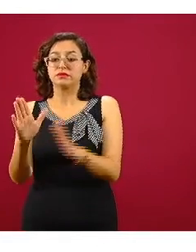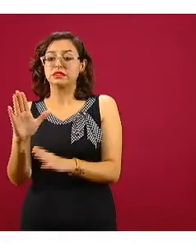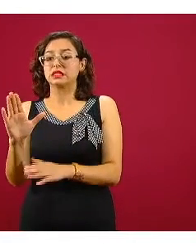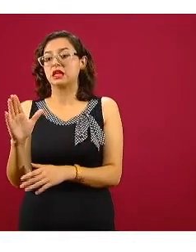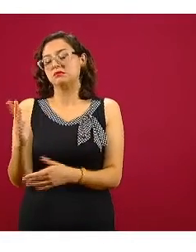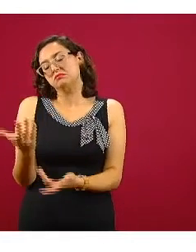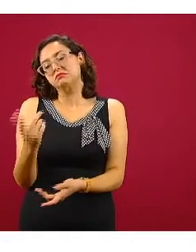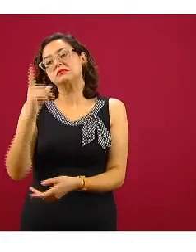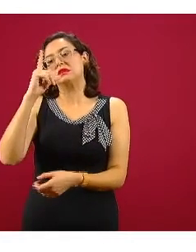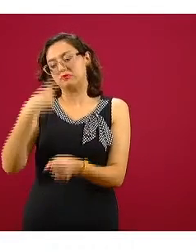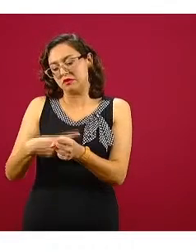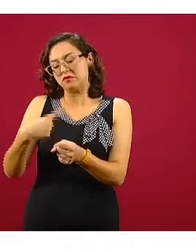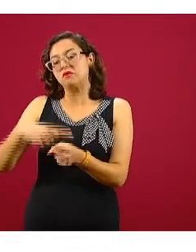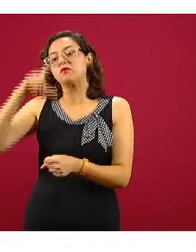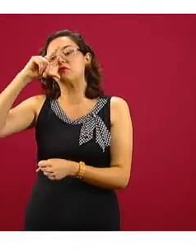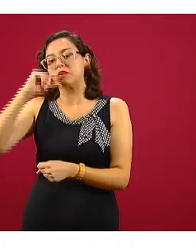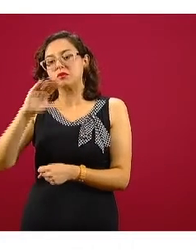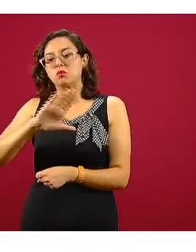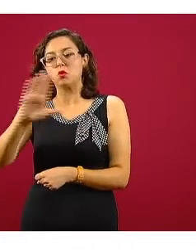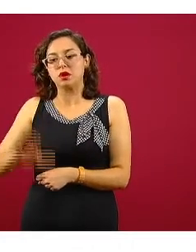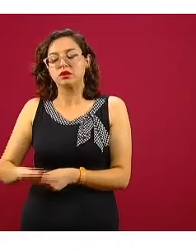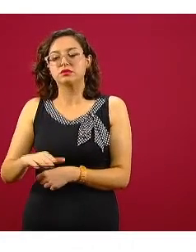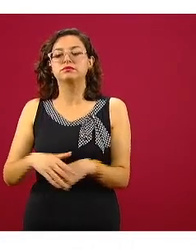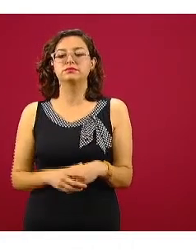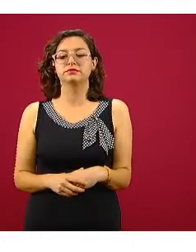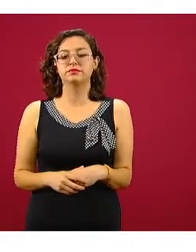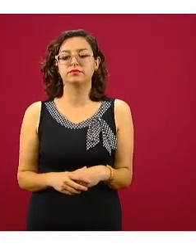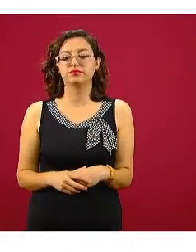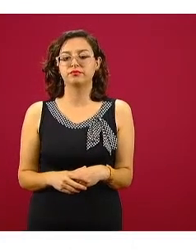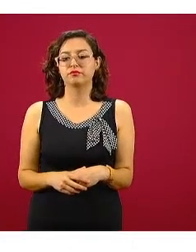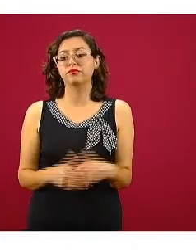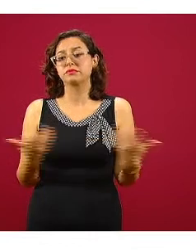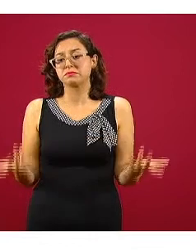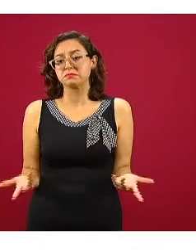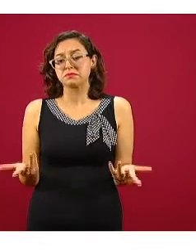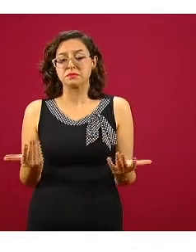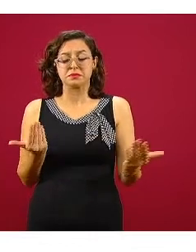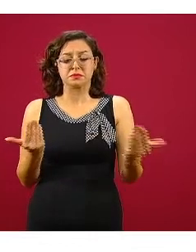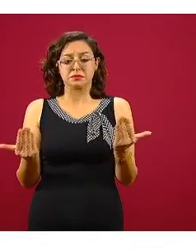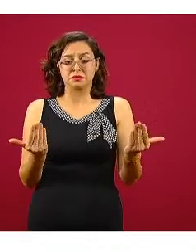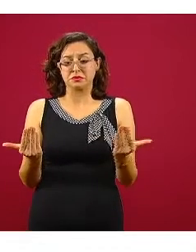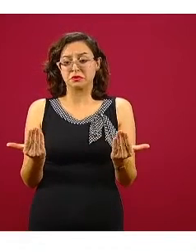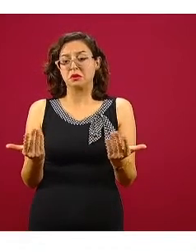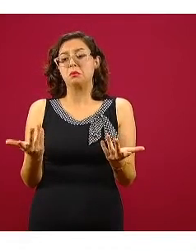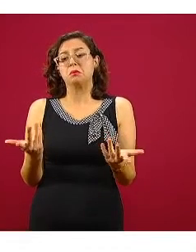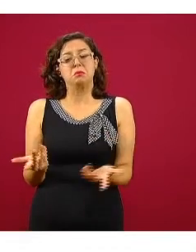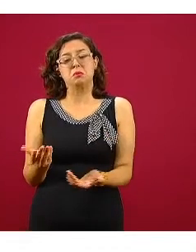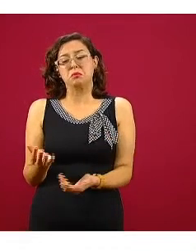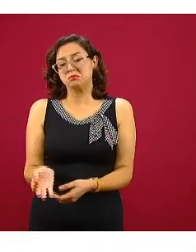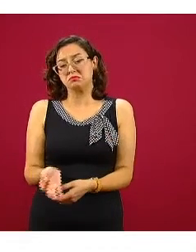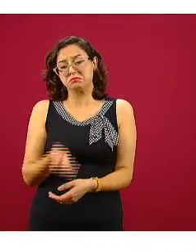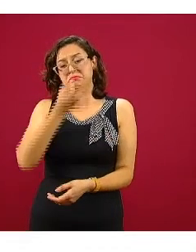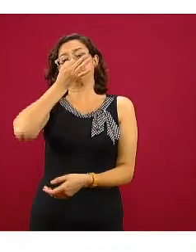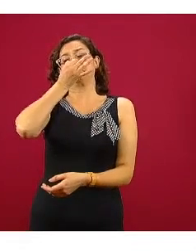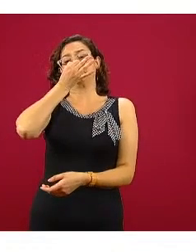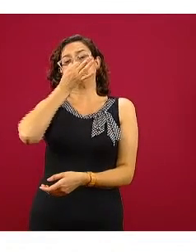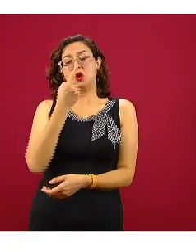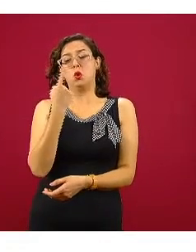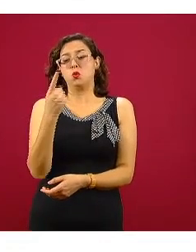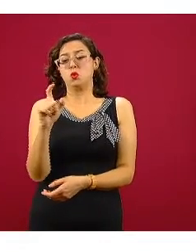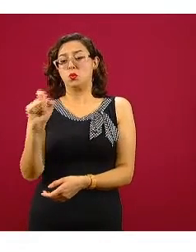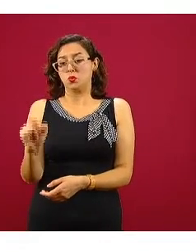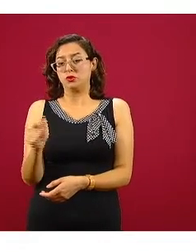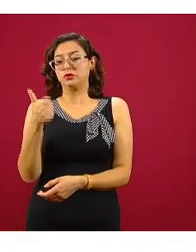lamentablemente fallecen. Y se puede apreciar que es una proporción considerablemente pequeña en